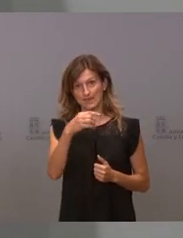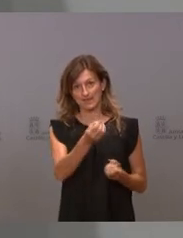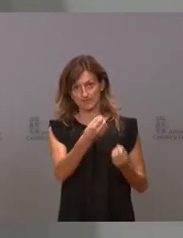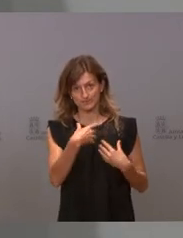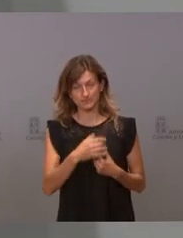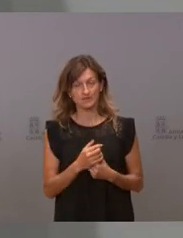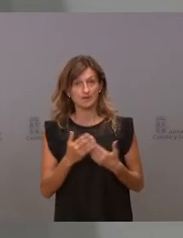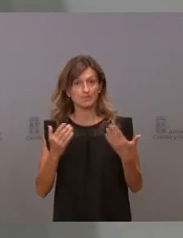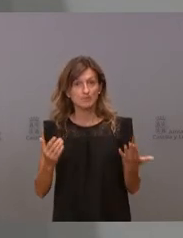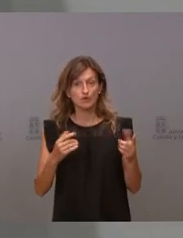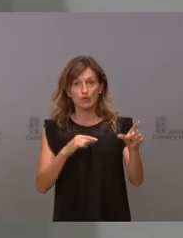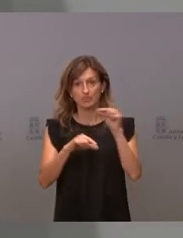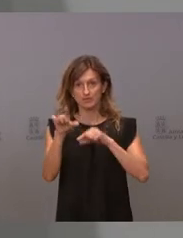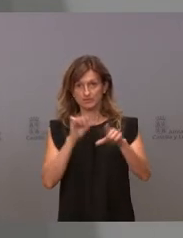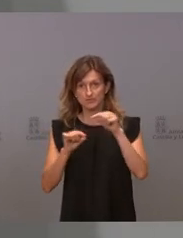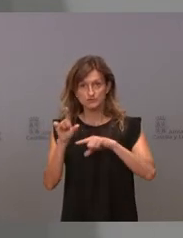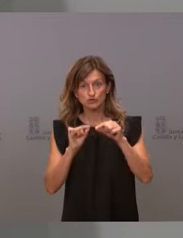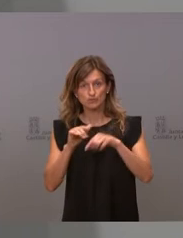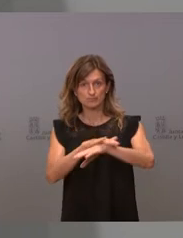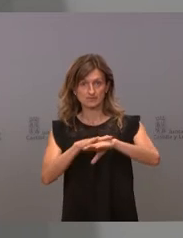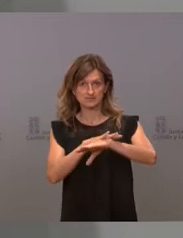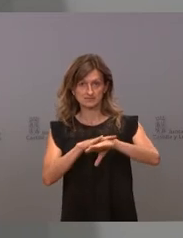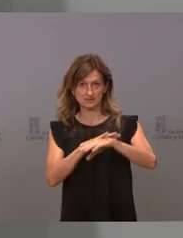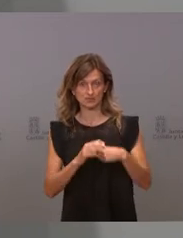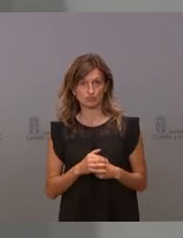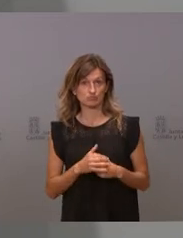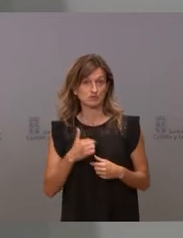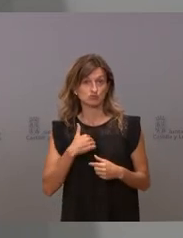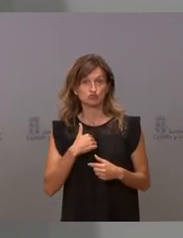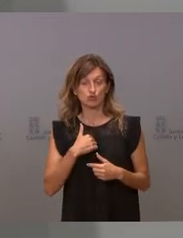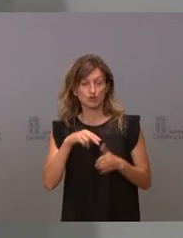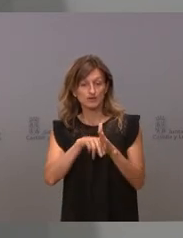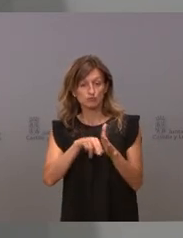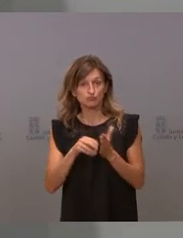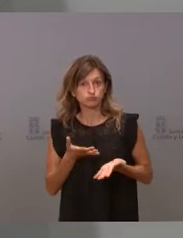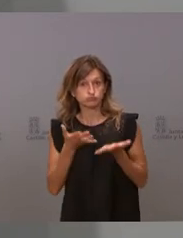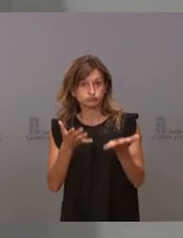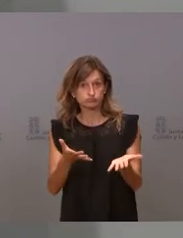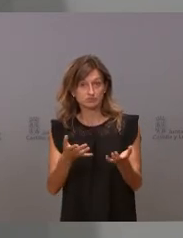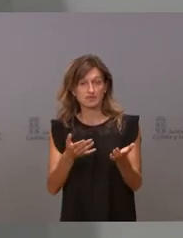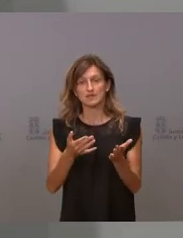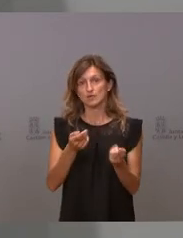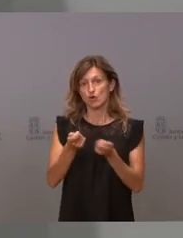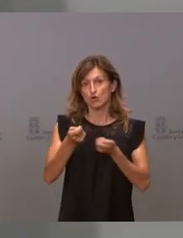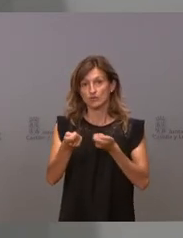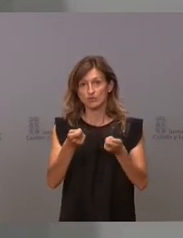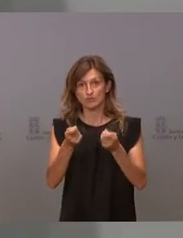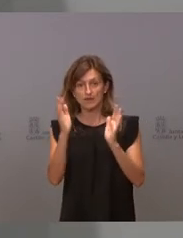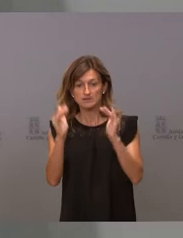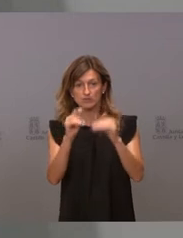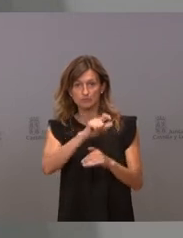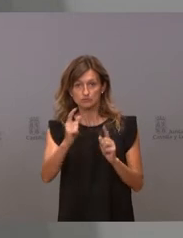esto ya saben que es una decisión del Ministerio. Nosotros lo que hacemos es poner todos nuestros recursos y nuestra capacidad de coordinación para atender a las personas